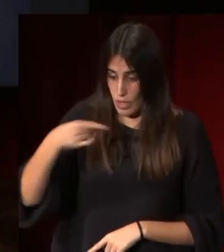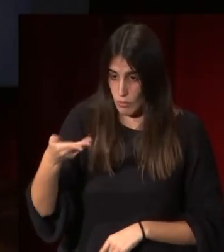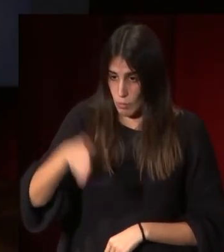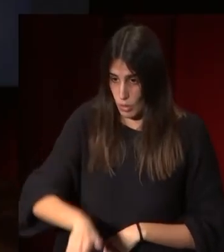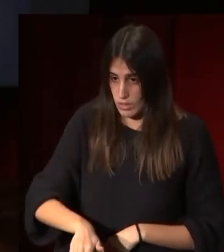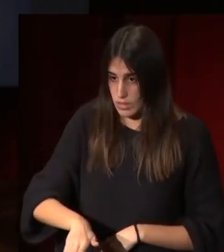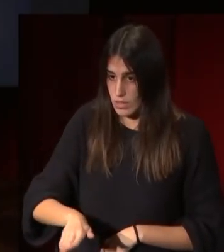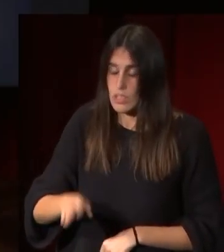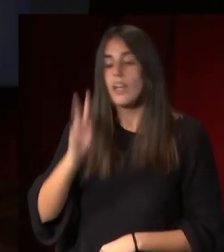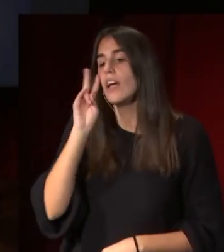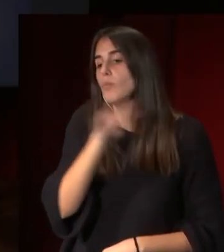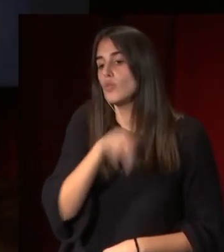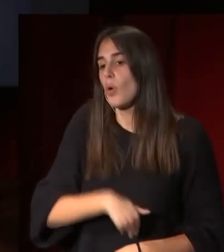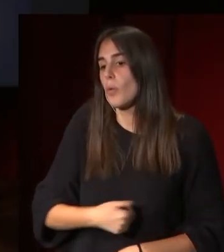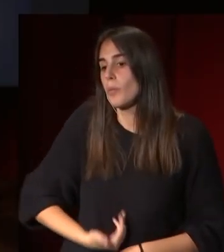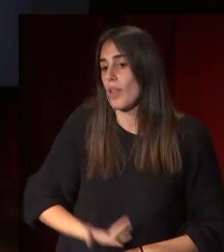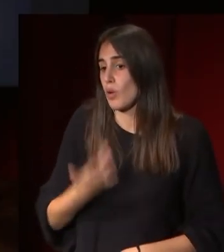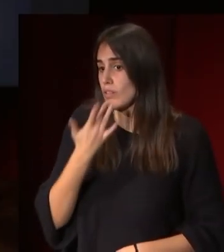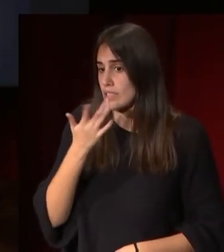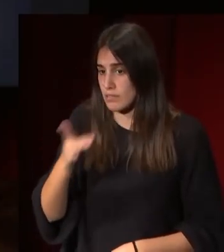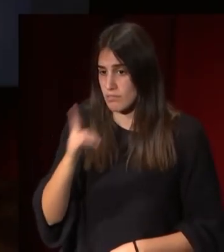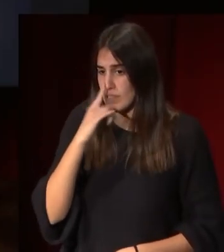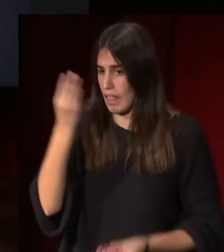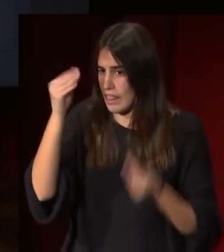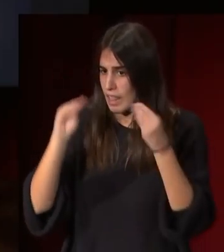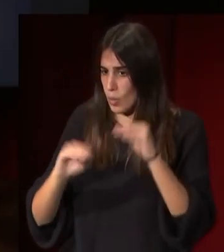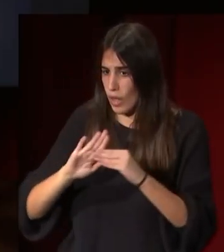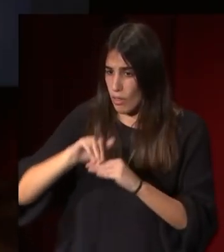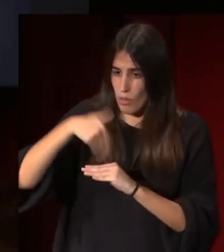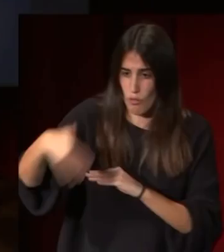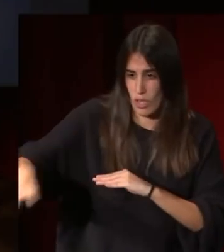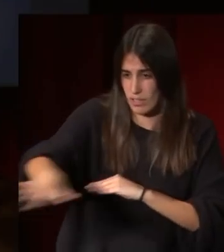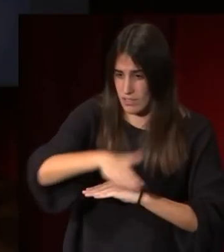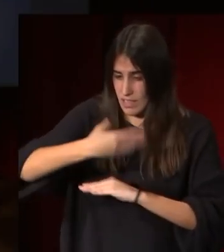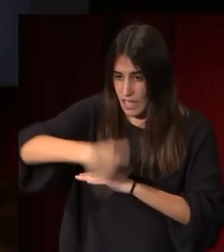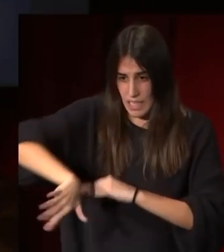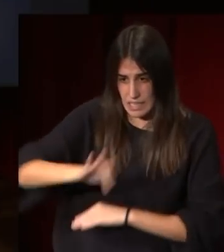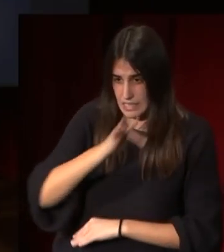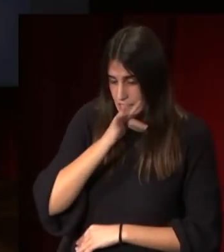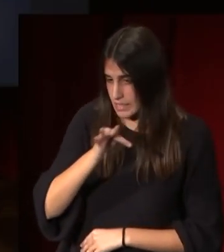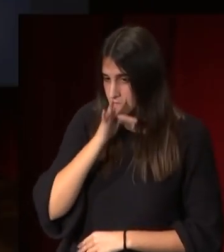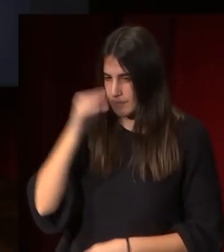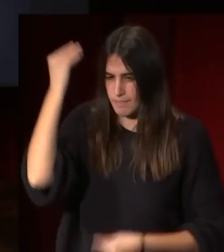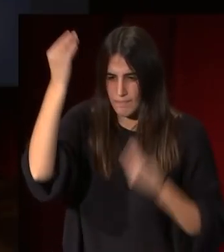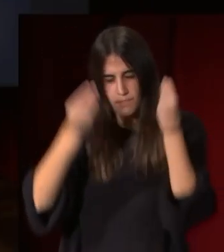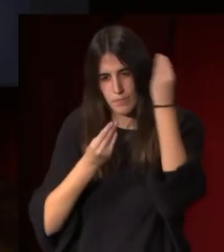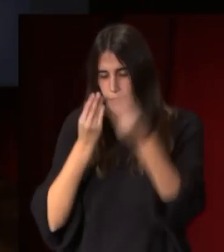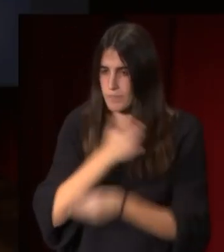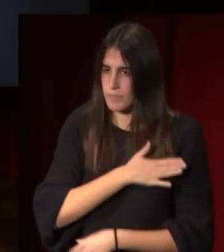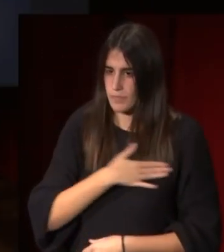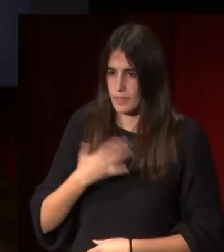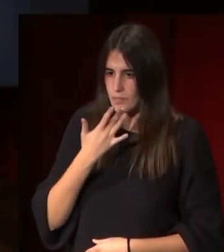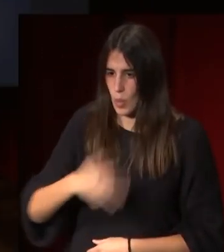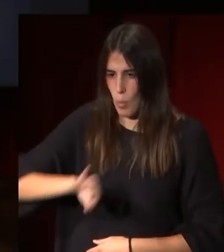el museo del Prado que todavía no tiene hecha la decoración exterior de la fachada se plantea hacer unos